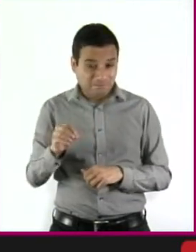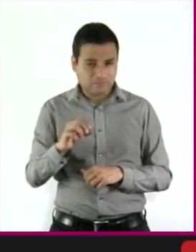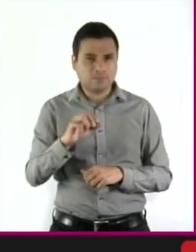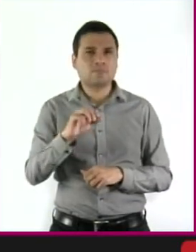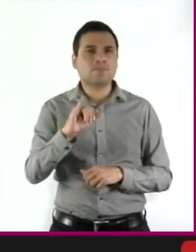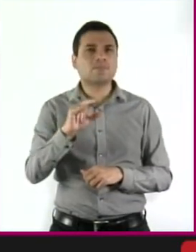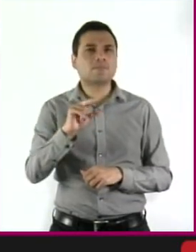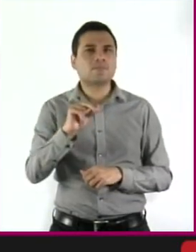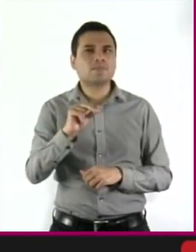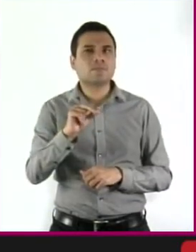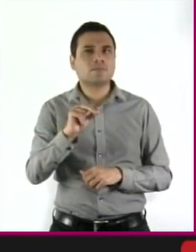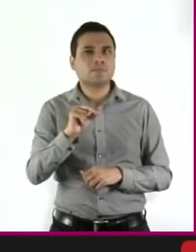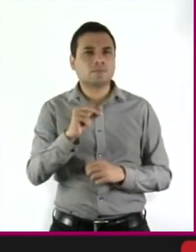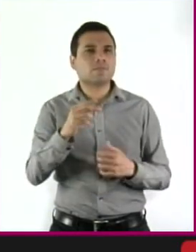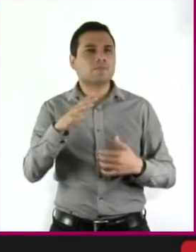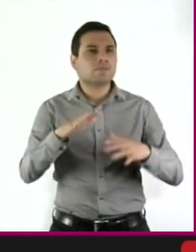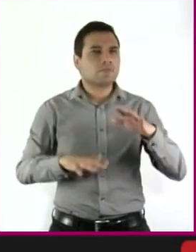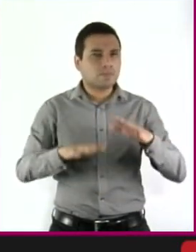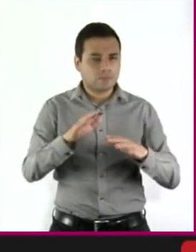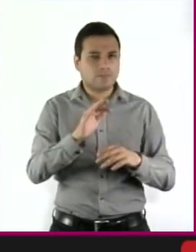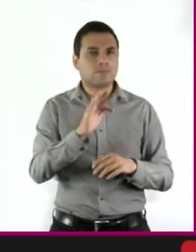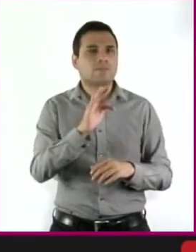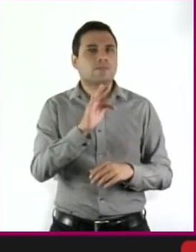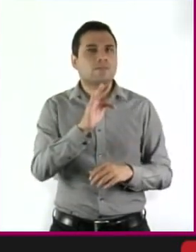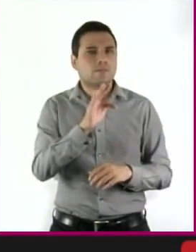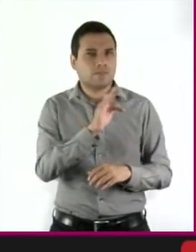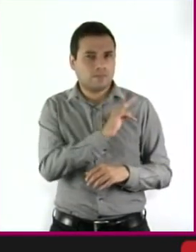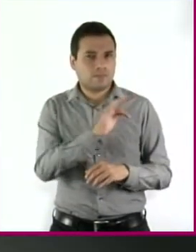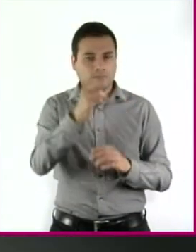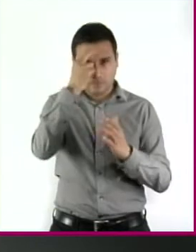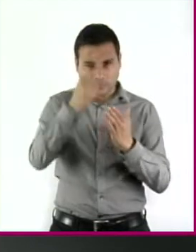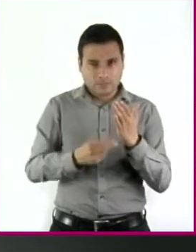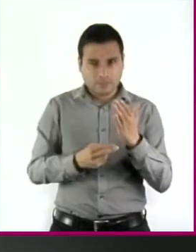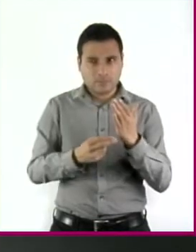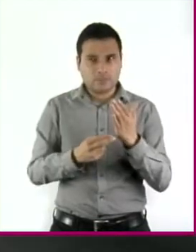desobedecidas y los mecanismos para hacerlo.